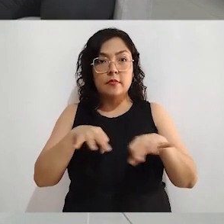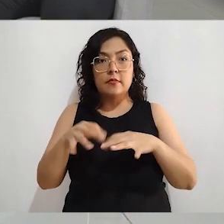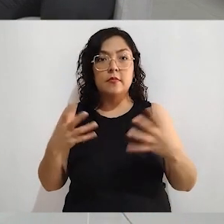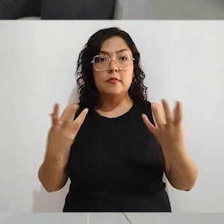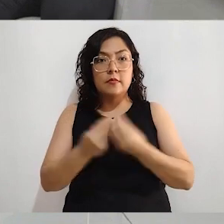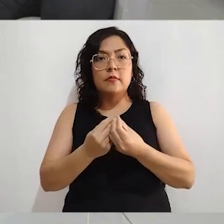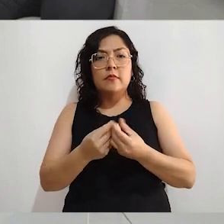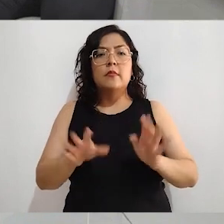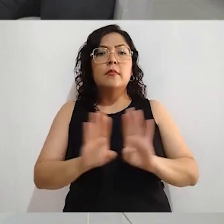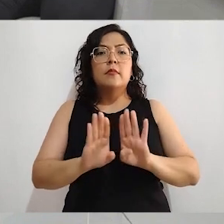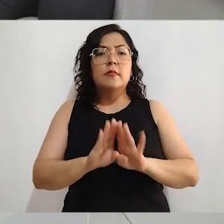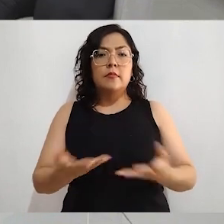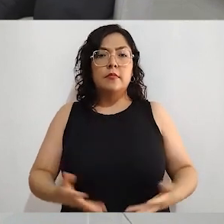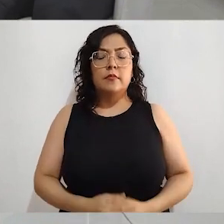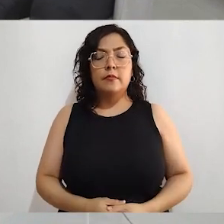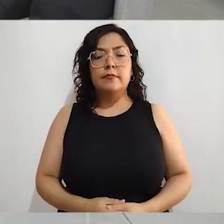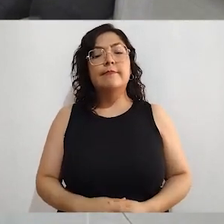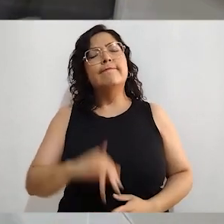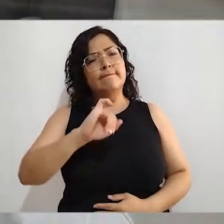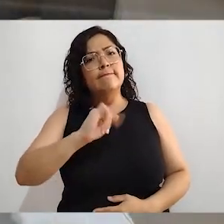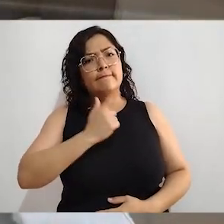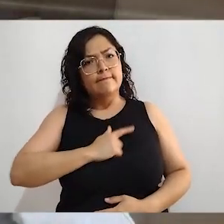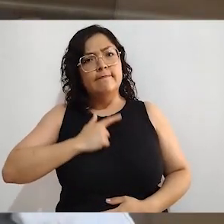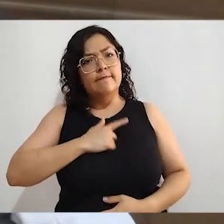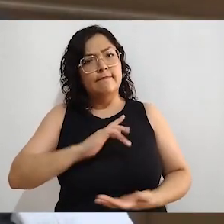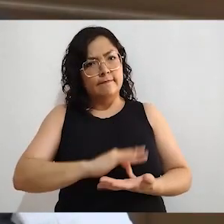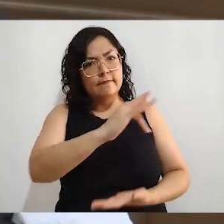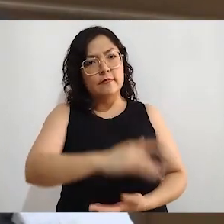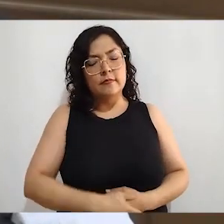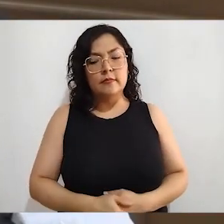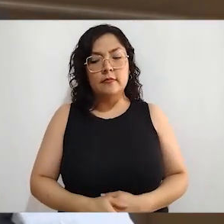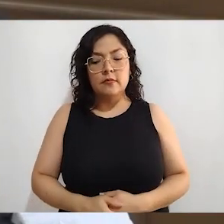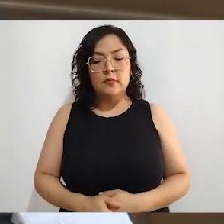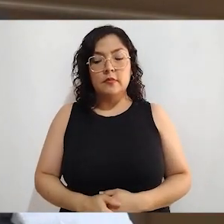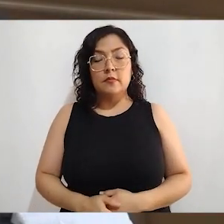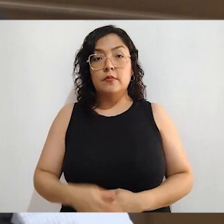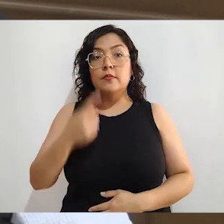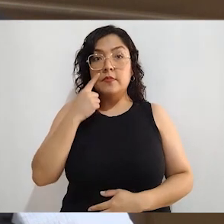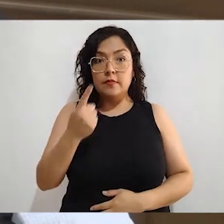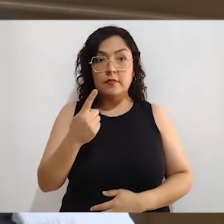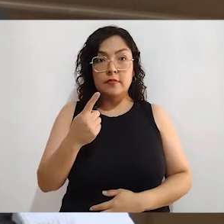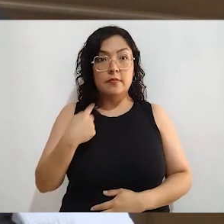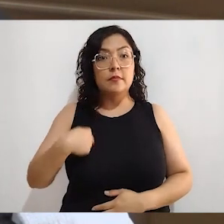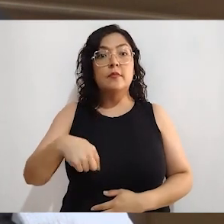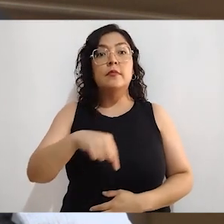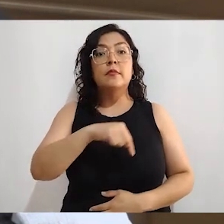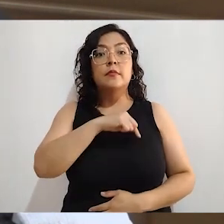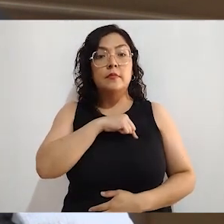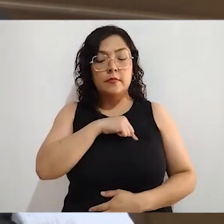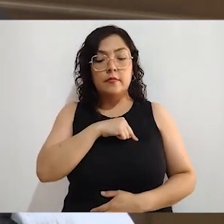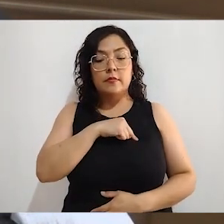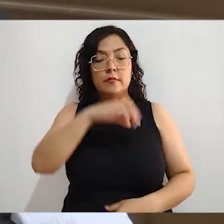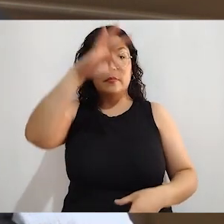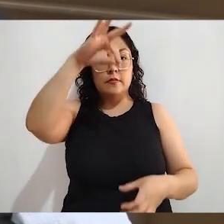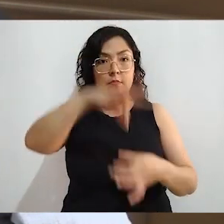y directo en la ciudadanía? Sí, con mucho gusto, muchas gracias. Pues, a ver, la democracia es una construcción de la ciudadanía.